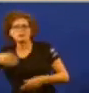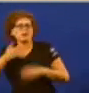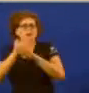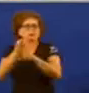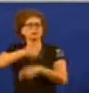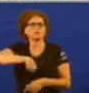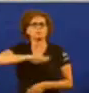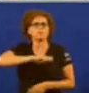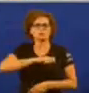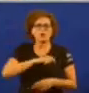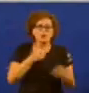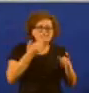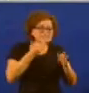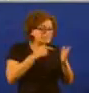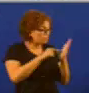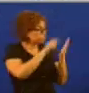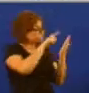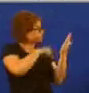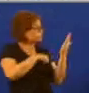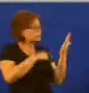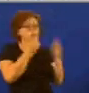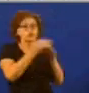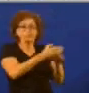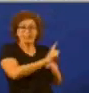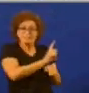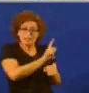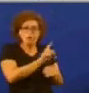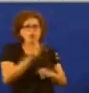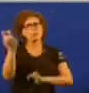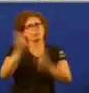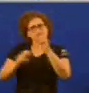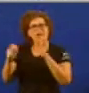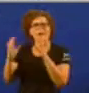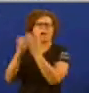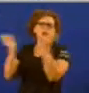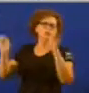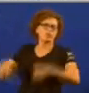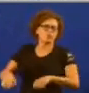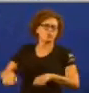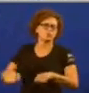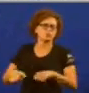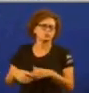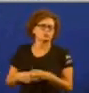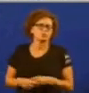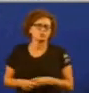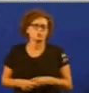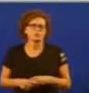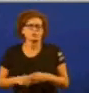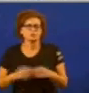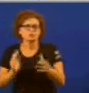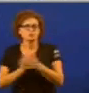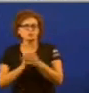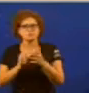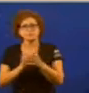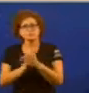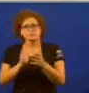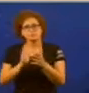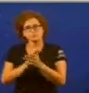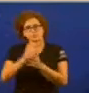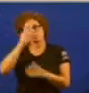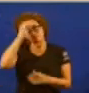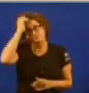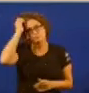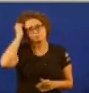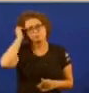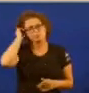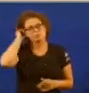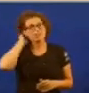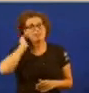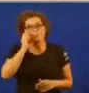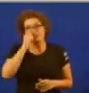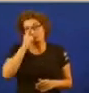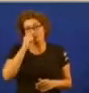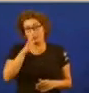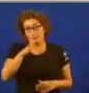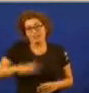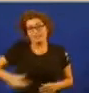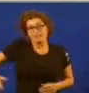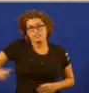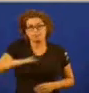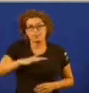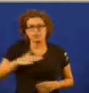precisamos acordos que hai entrego de calidad e neste espazo